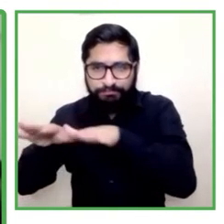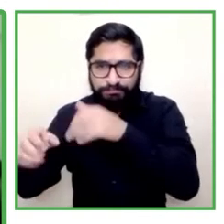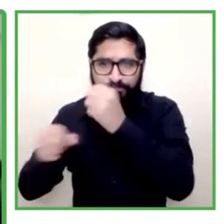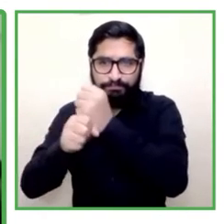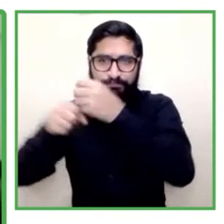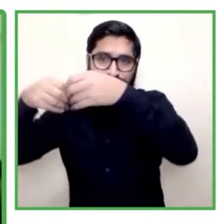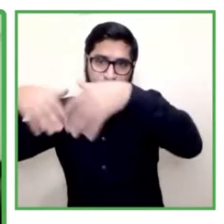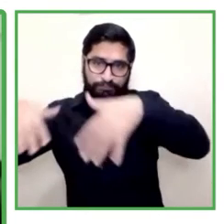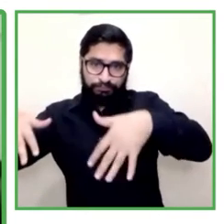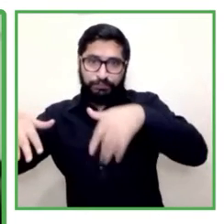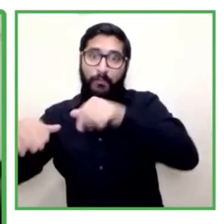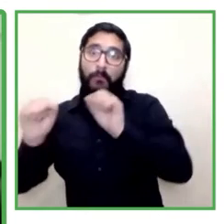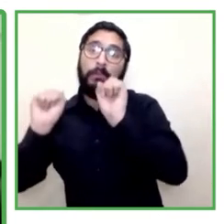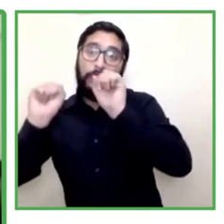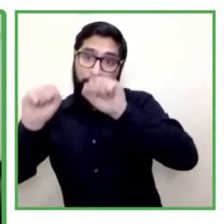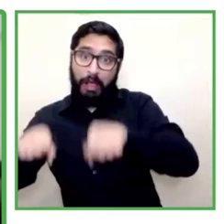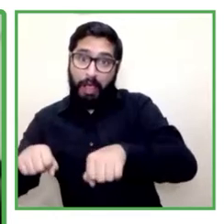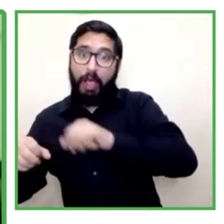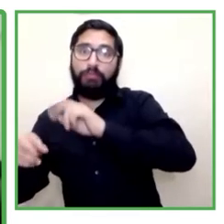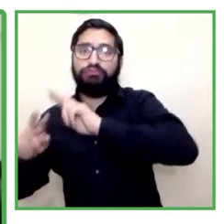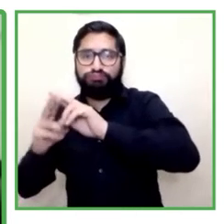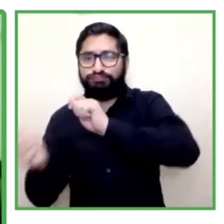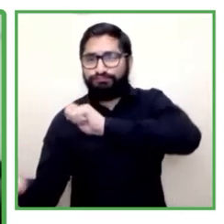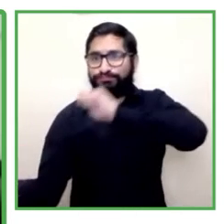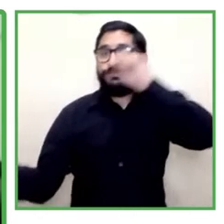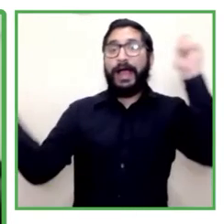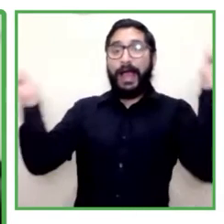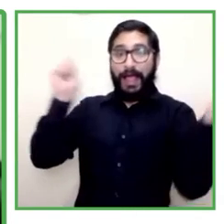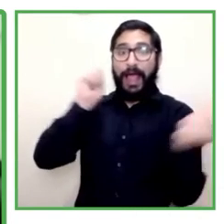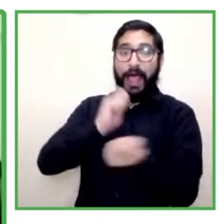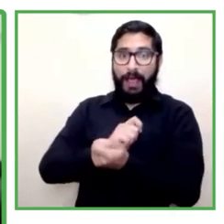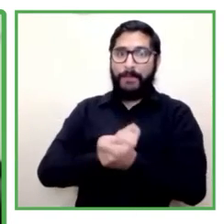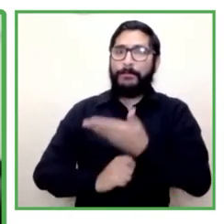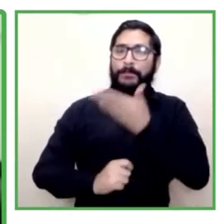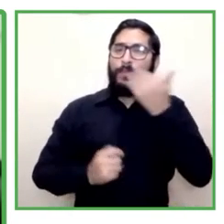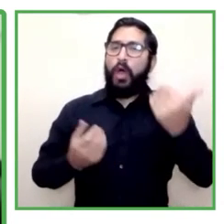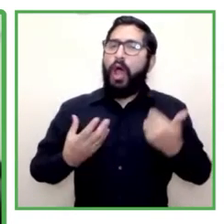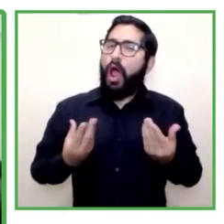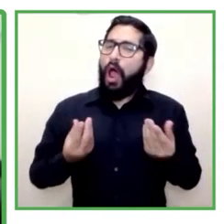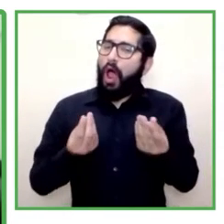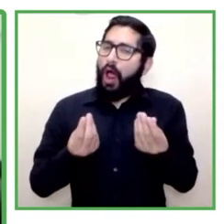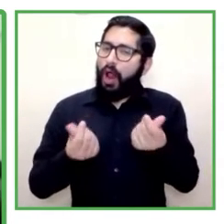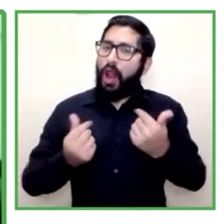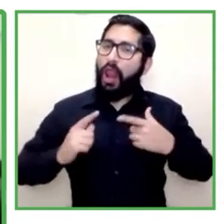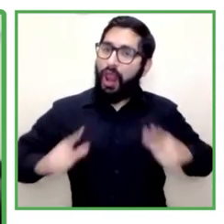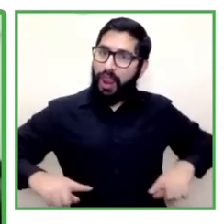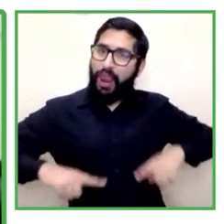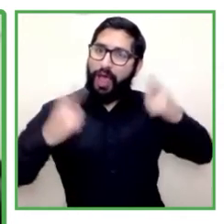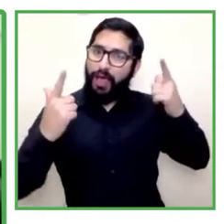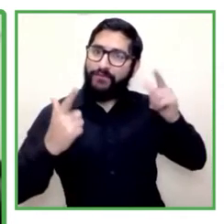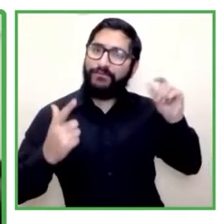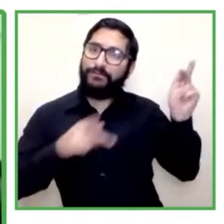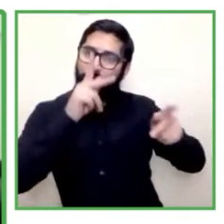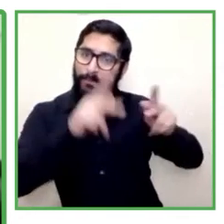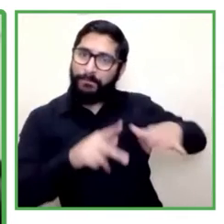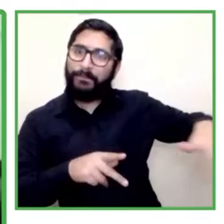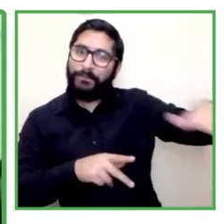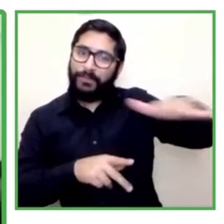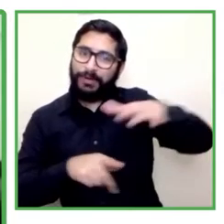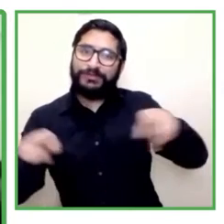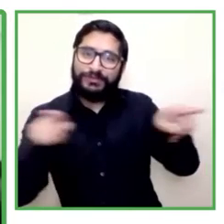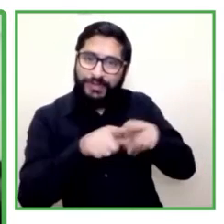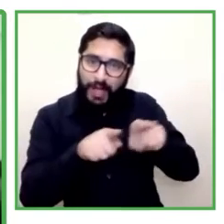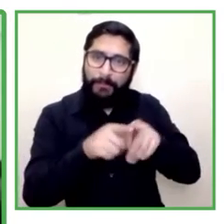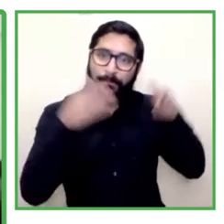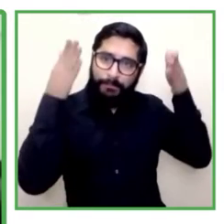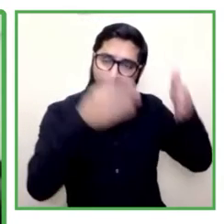el mejoramiento de las condiciones de vida y empleabilidad de las personas con discapacidad. Y hoy día nos encontramos en un escenario muy valioso, de que